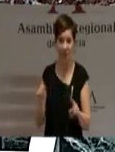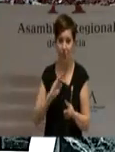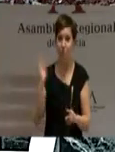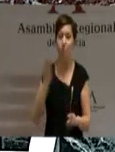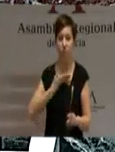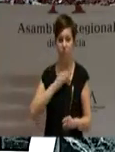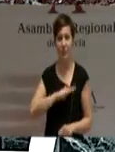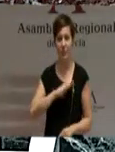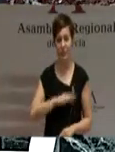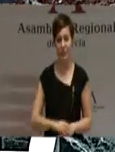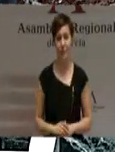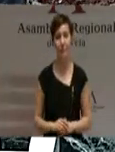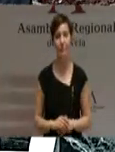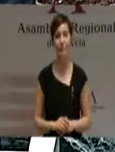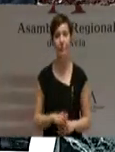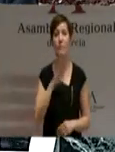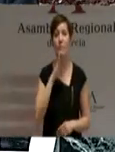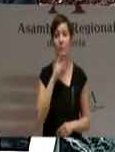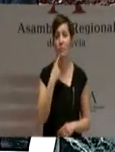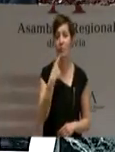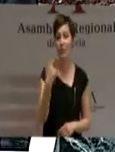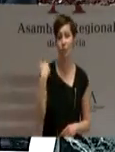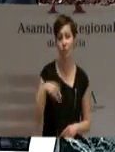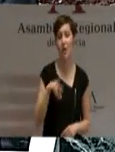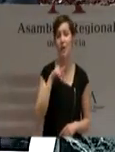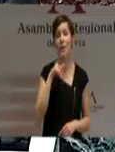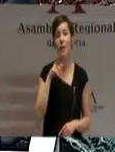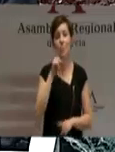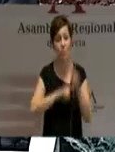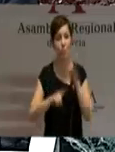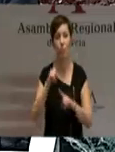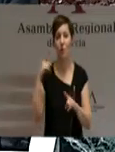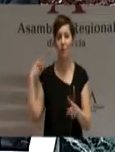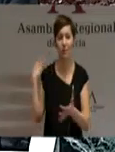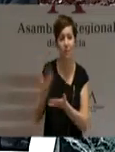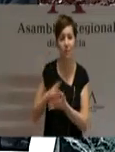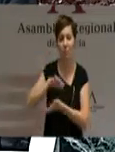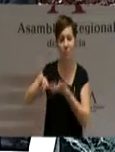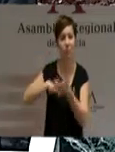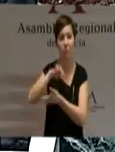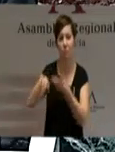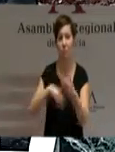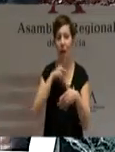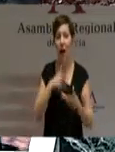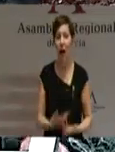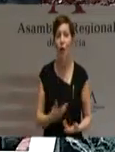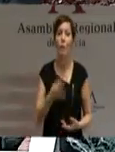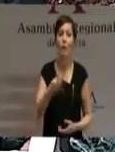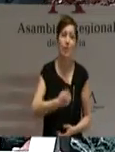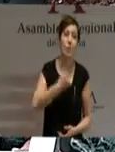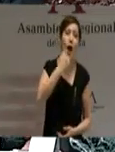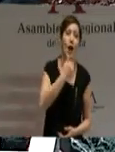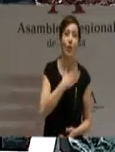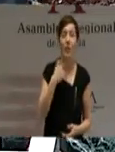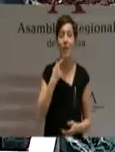Pero, como anunciaba antes, ni las turbulencias del pasado ni los frecos positivos del presente nos llevan